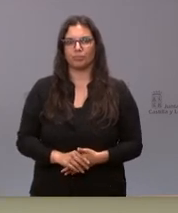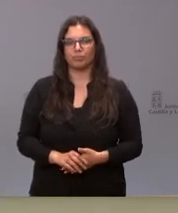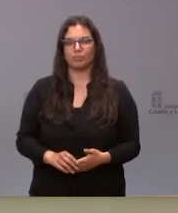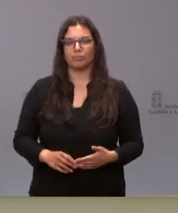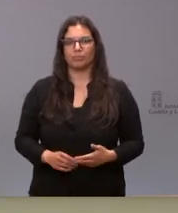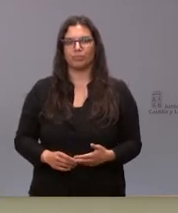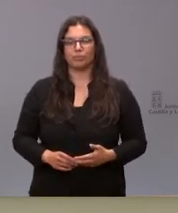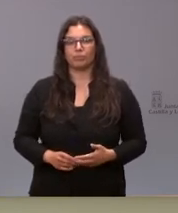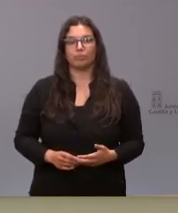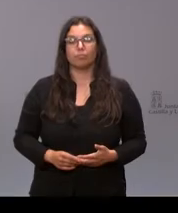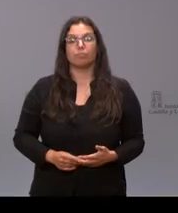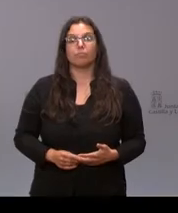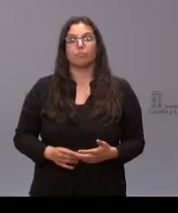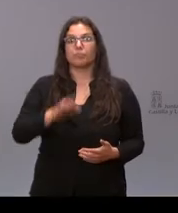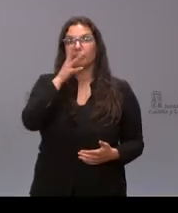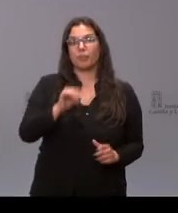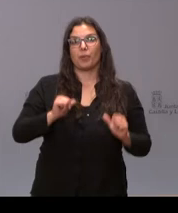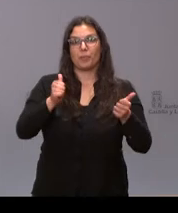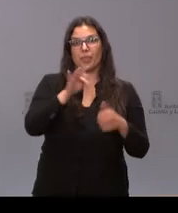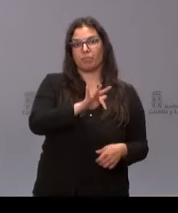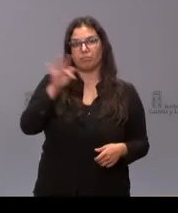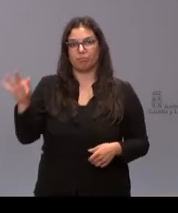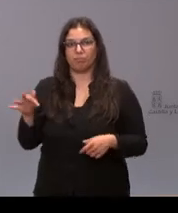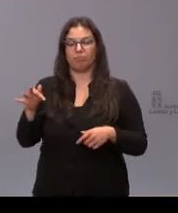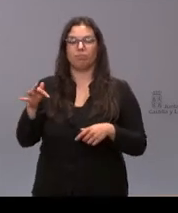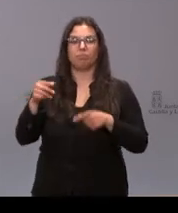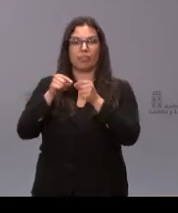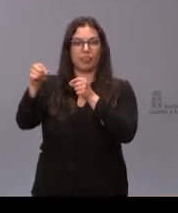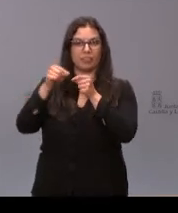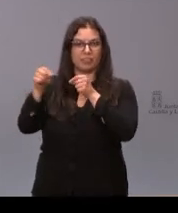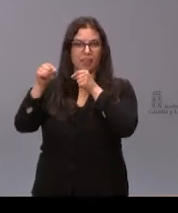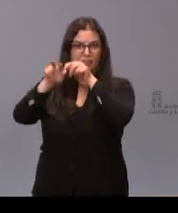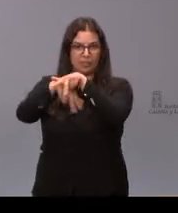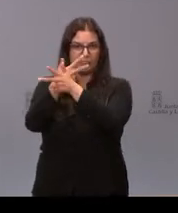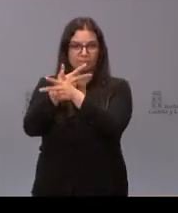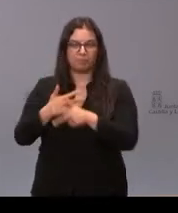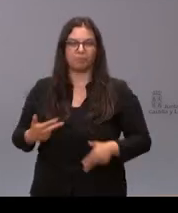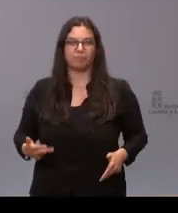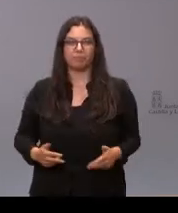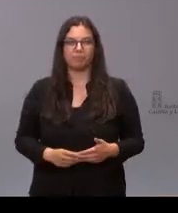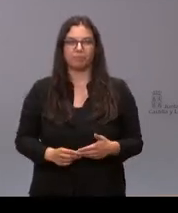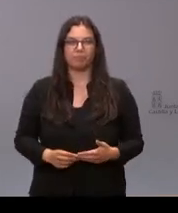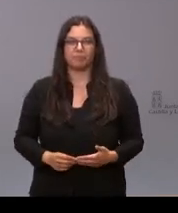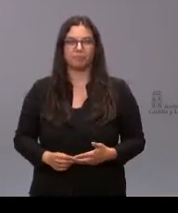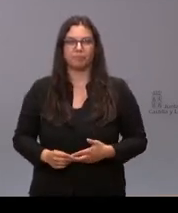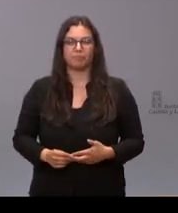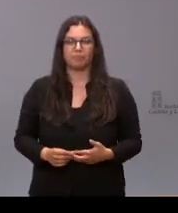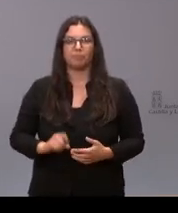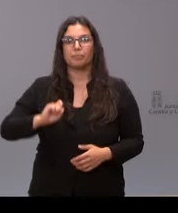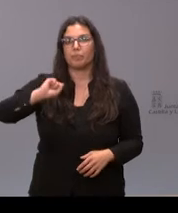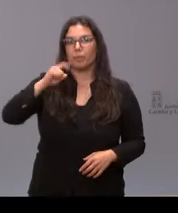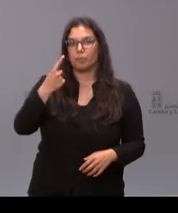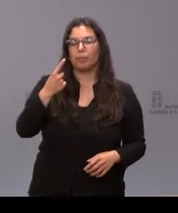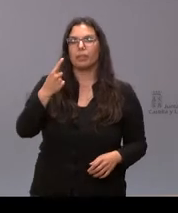Vamos a abrir como siempre aquí un turno de preguntas con los periodistas que nos siguen por videoconferencia lo iniciamos con